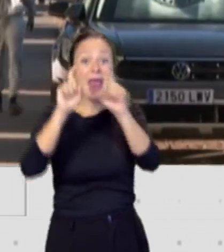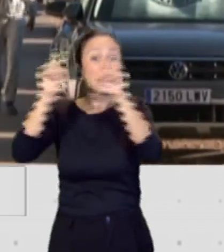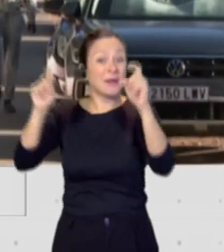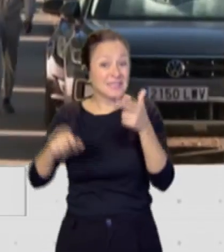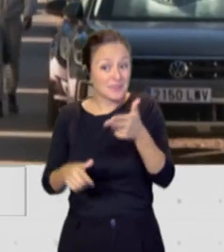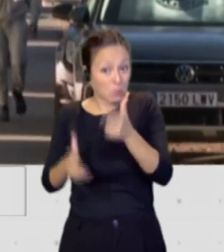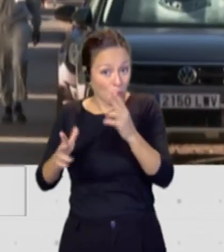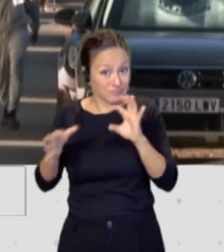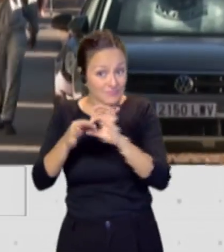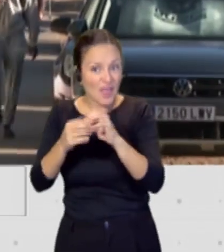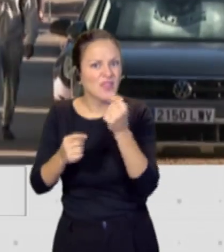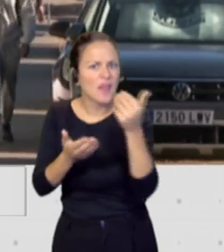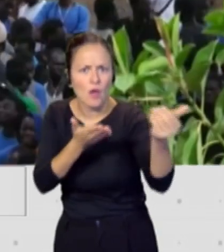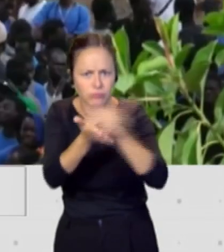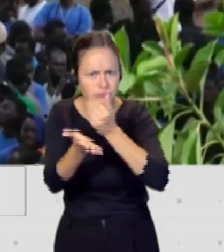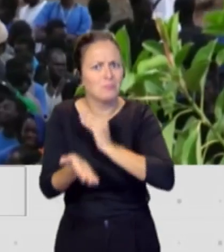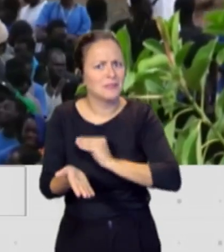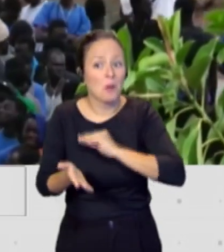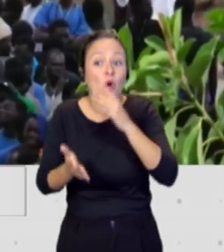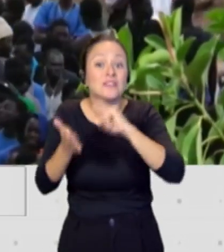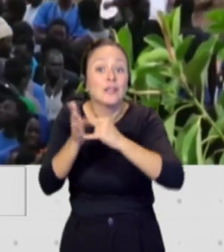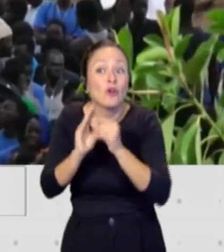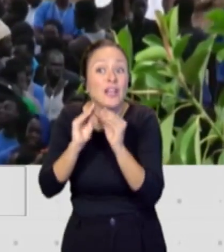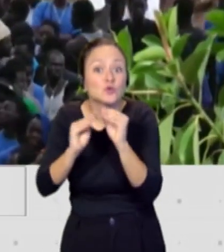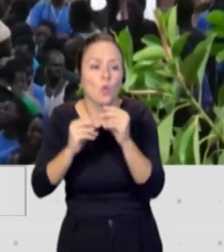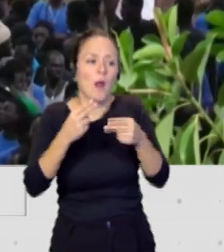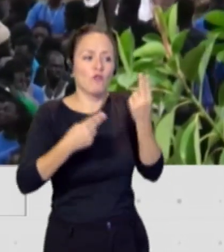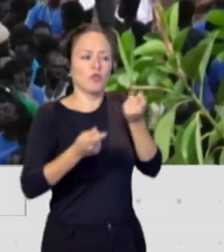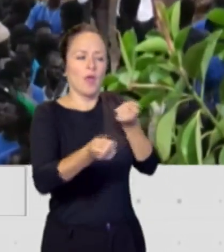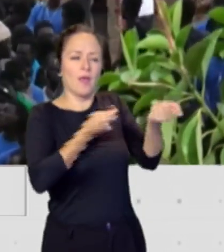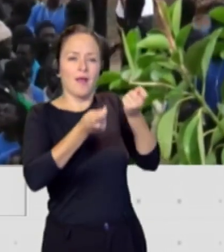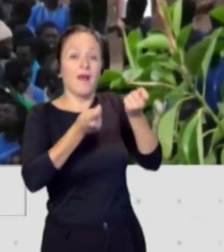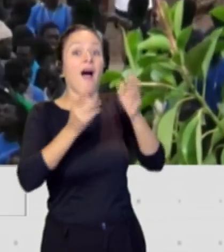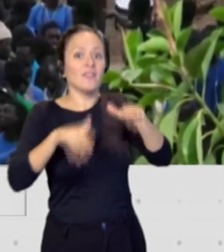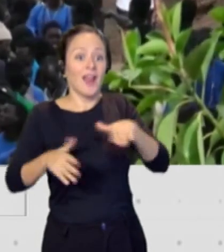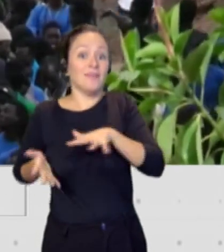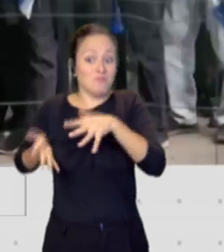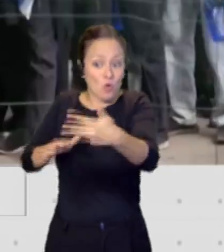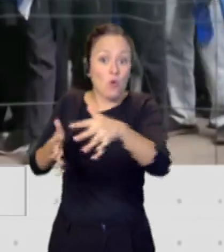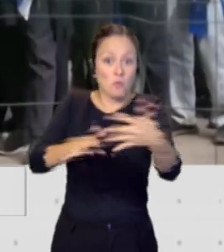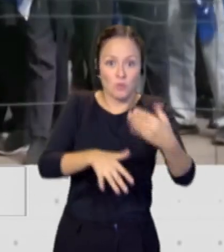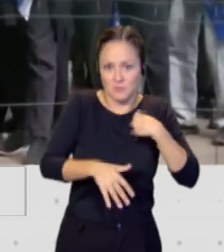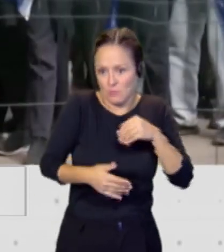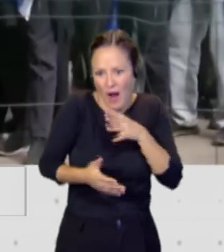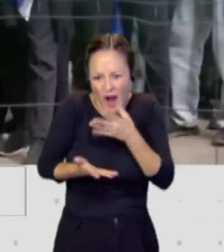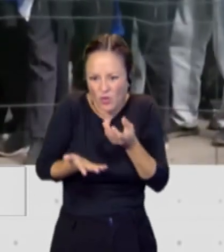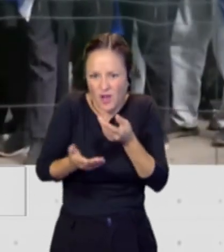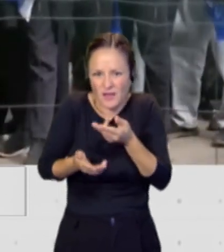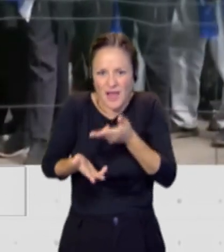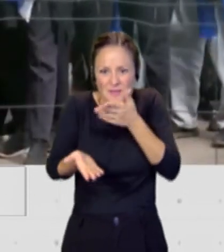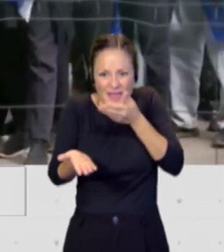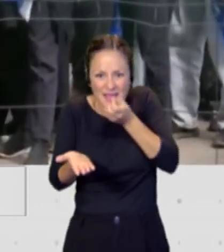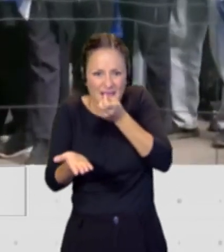están ganando muchísimo dinero. Mucha de esa tecnología es tecnología que se está implementando ahora mismo en el genocidio, es tecnología